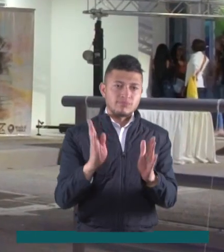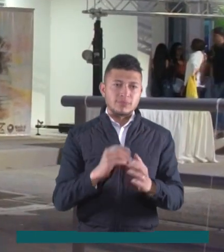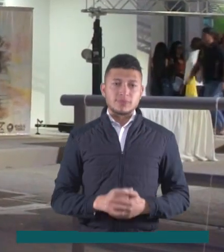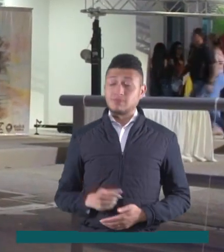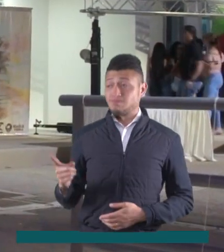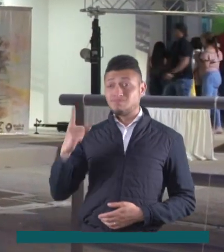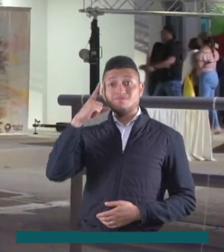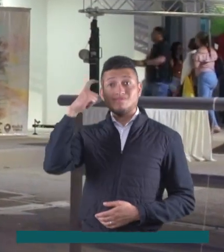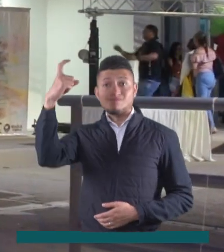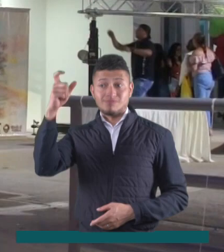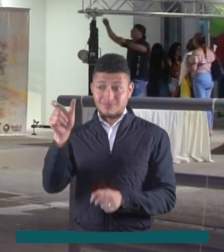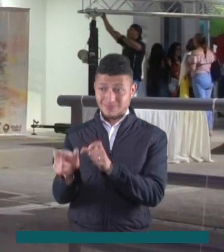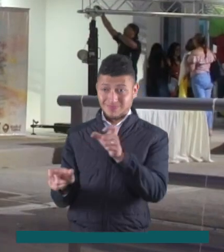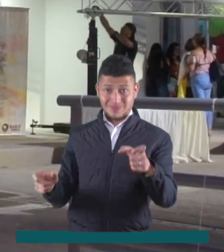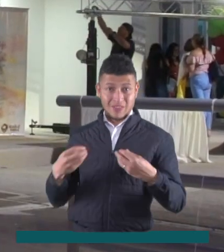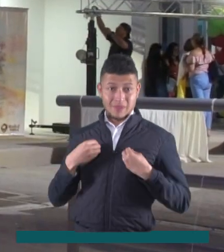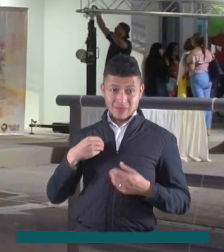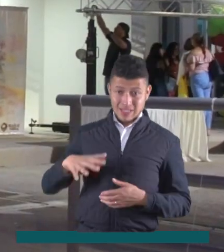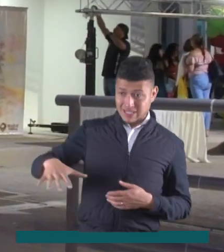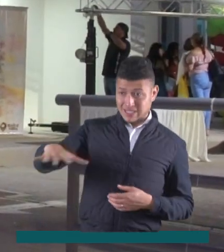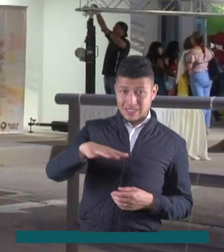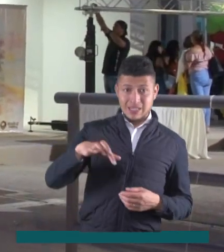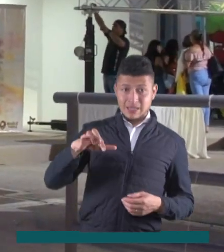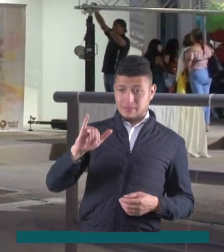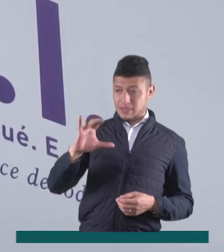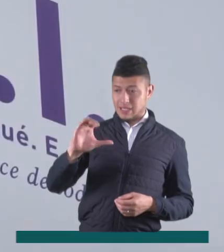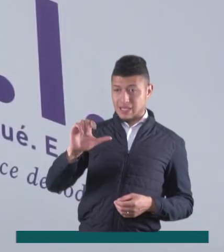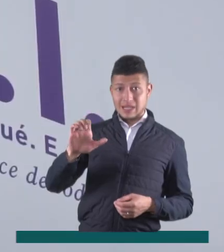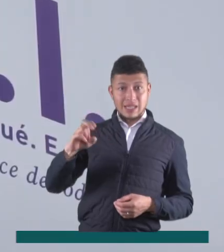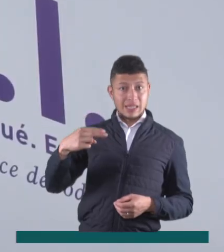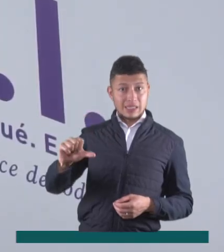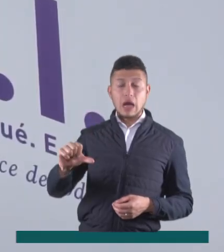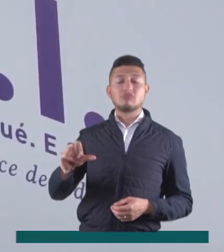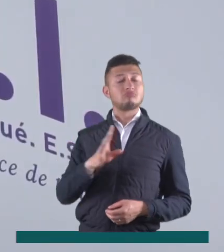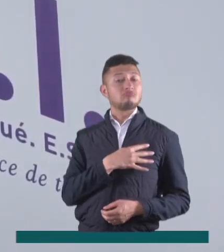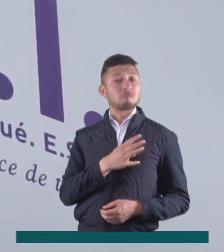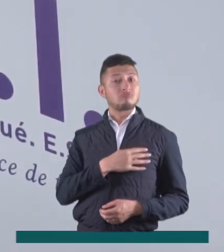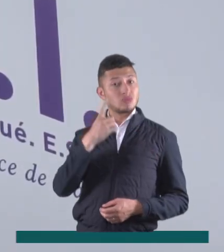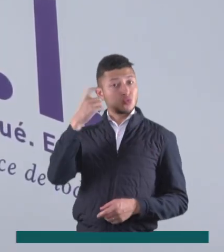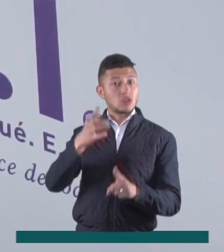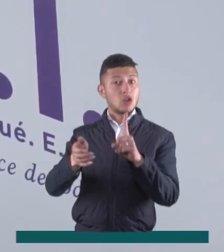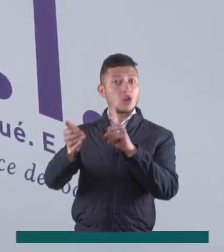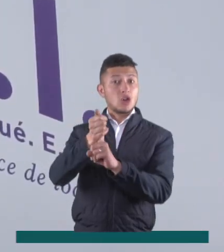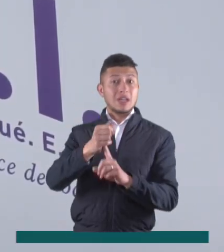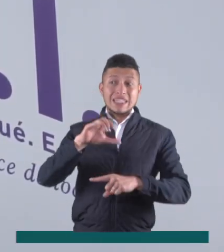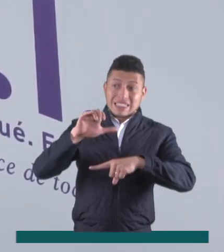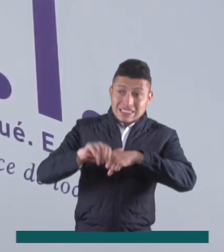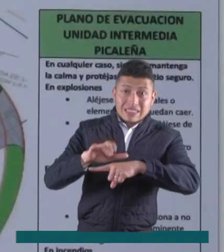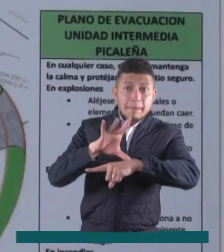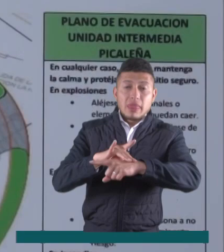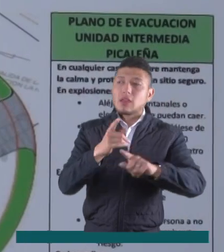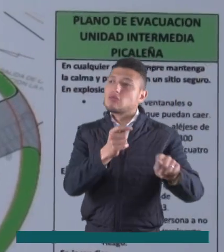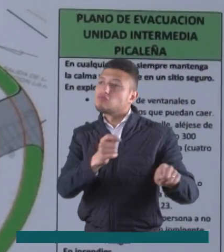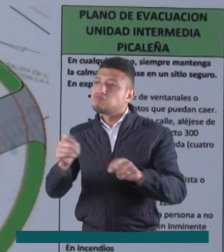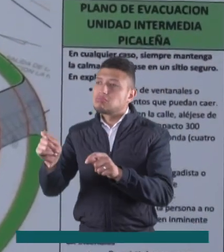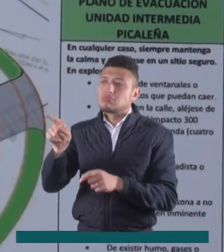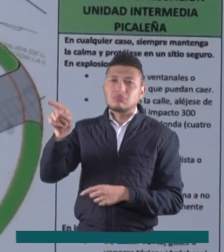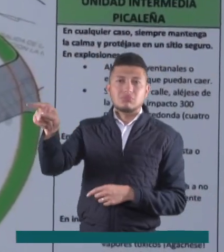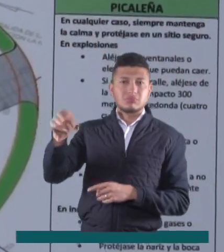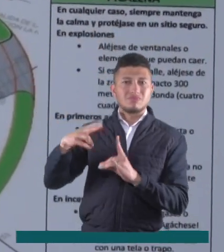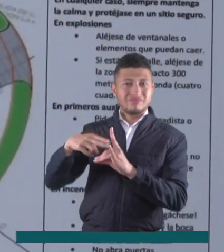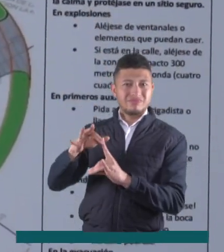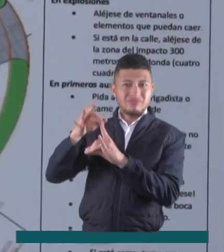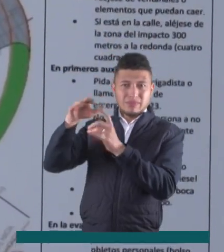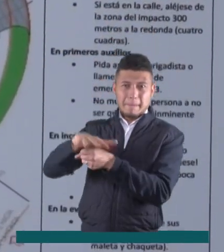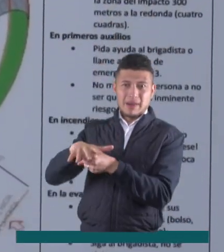Este sueño se le cumplió a miles de habitantes del sector de Picaleña, pues para citas médicas tenían que ir a la UCI más cercana, ubicada en el